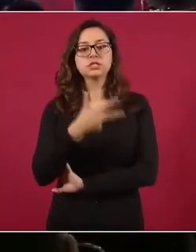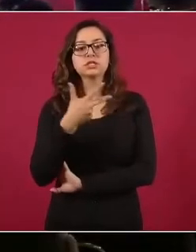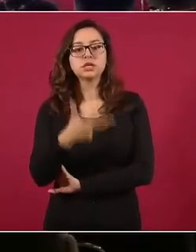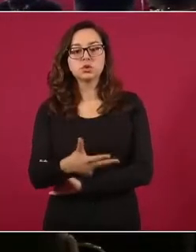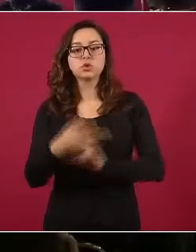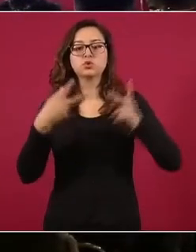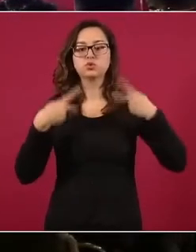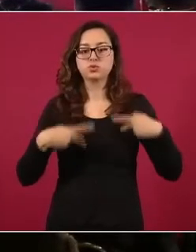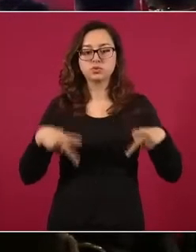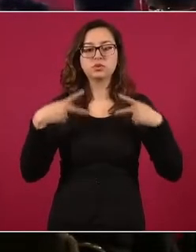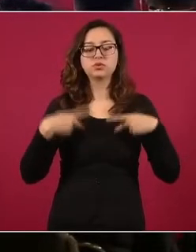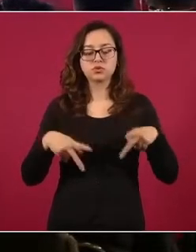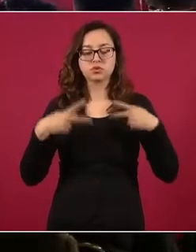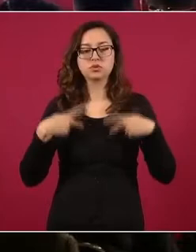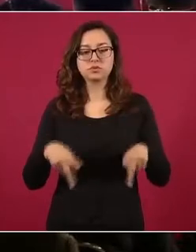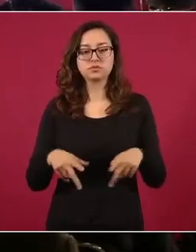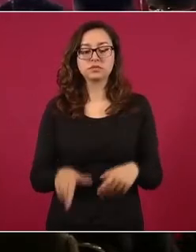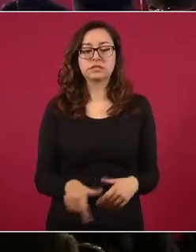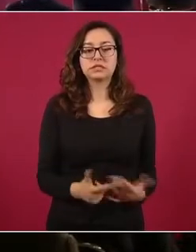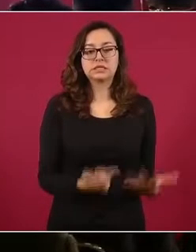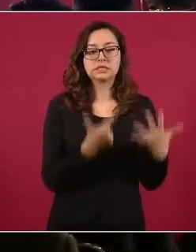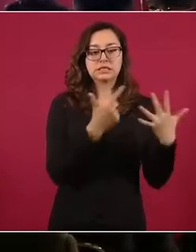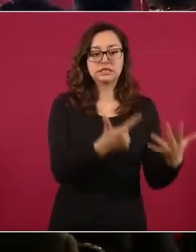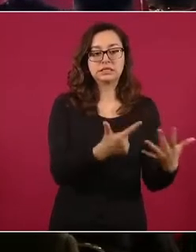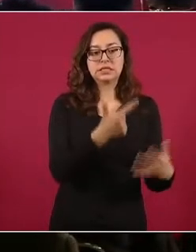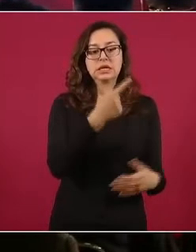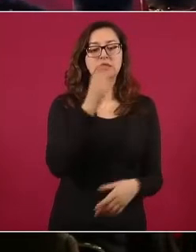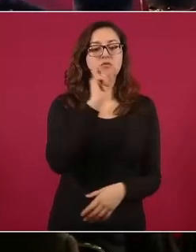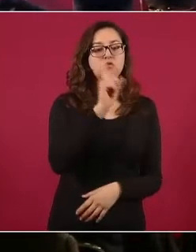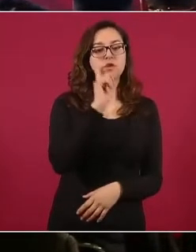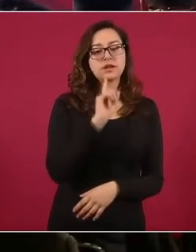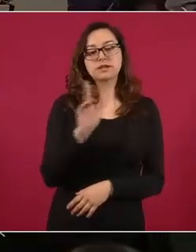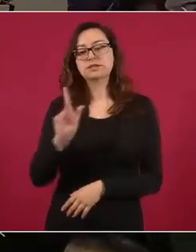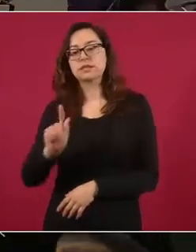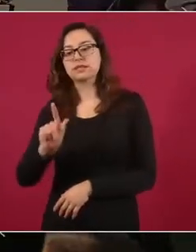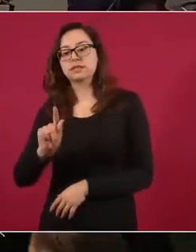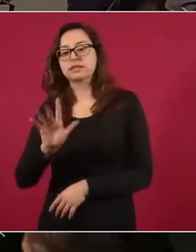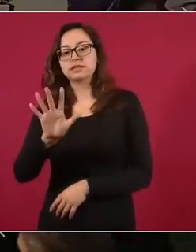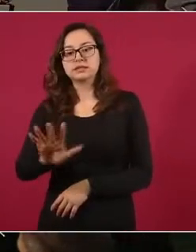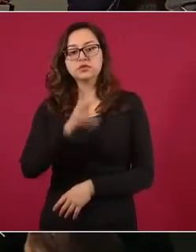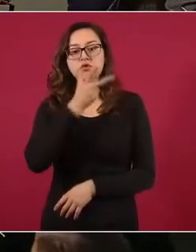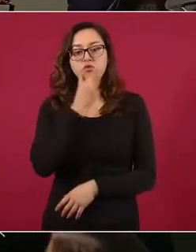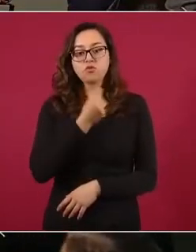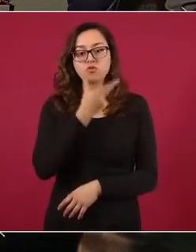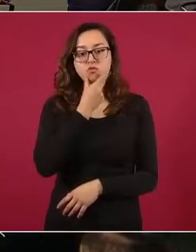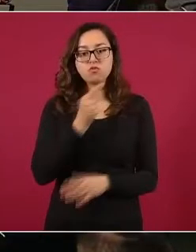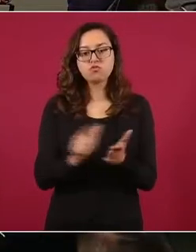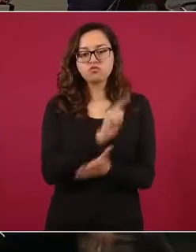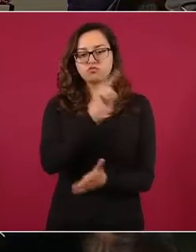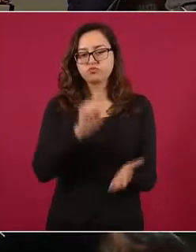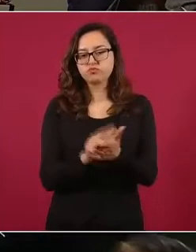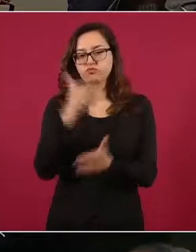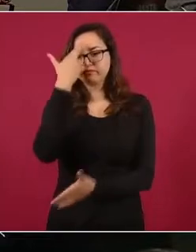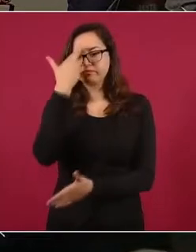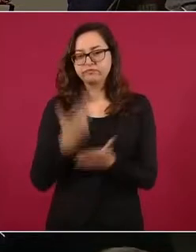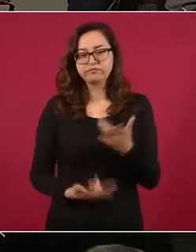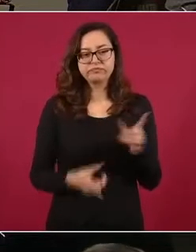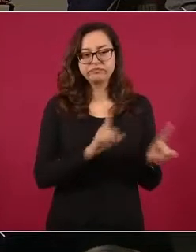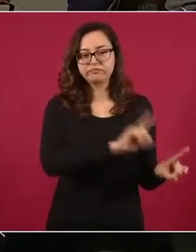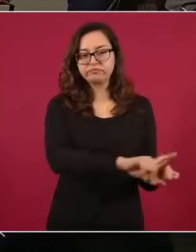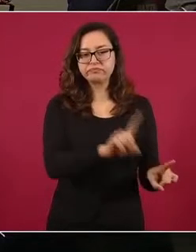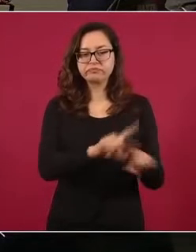de personas, siete mujeres, 75 hombres por diferentes delitos, como robo calificado, robo